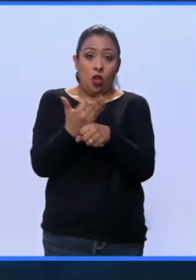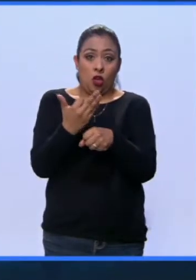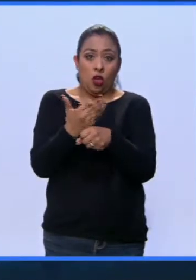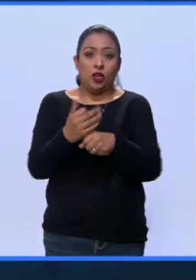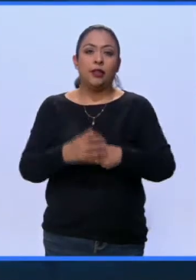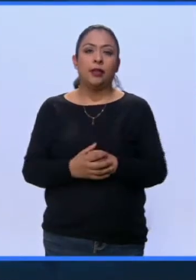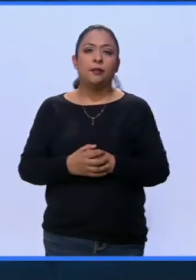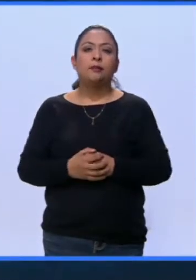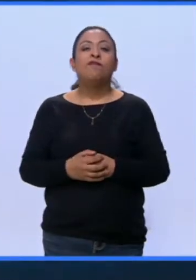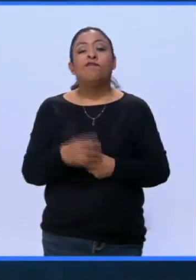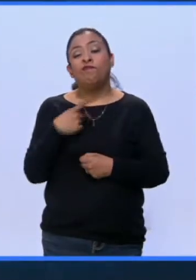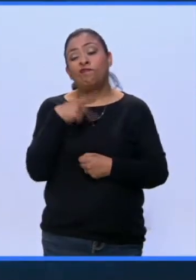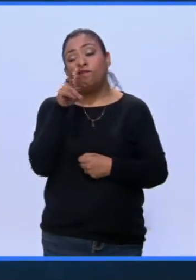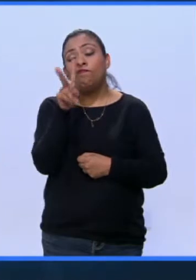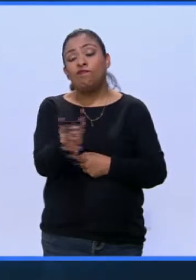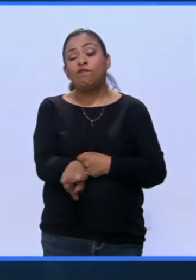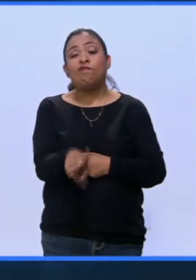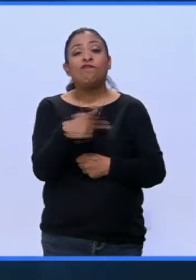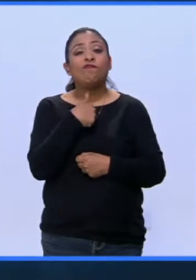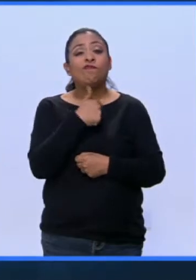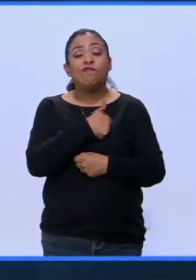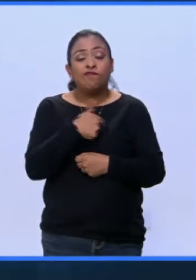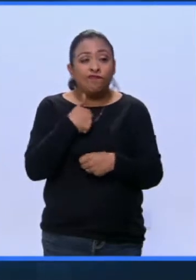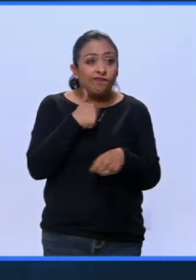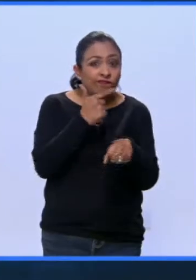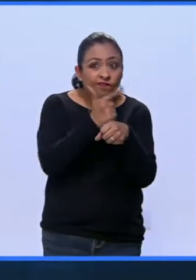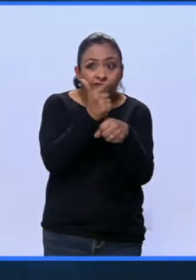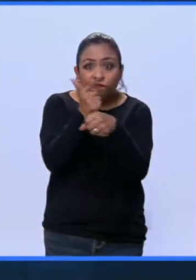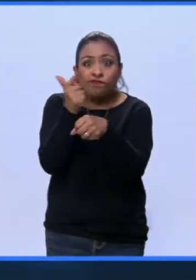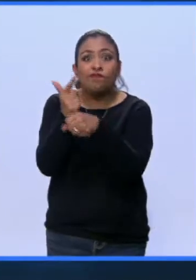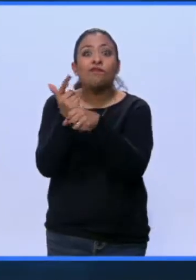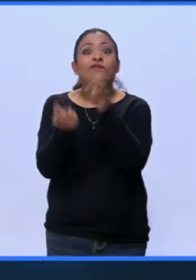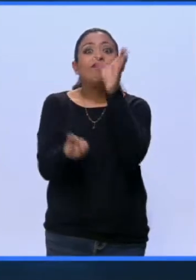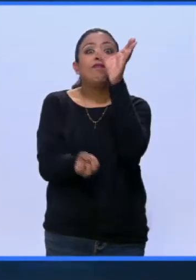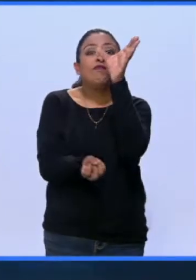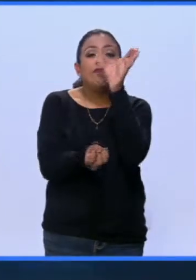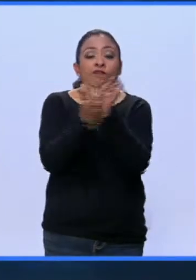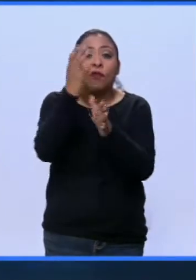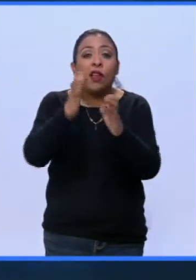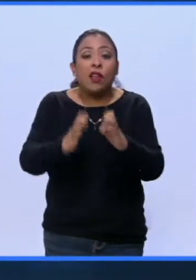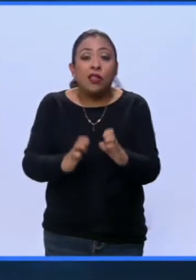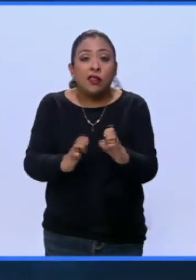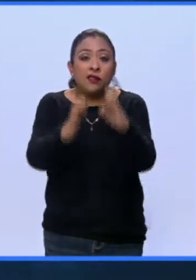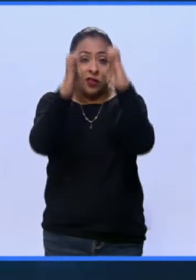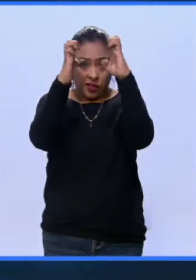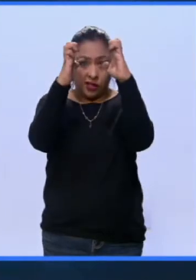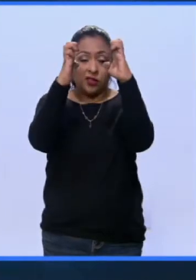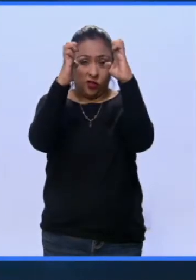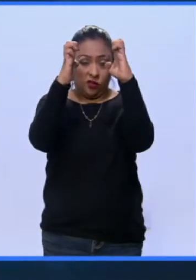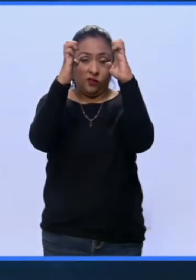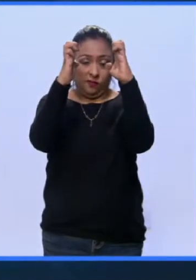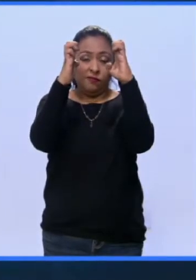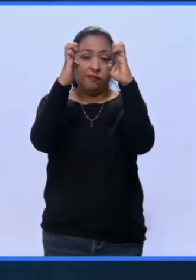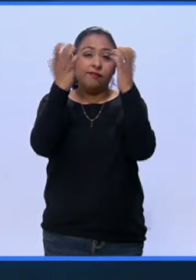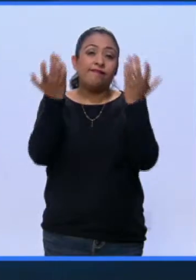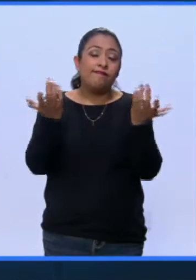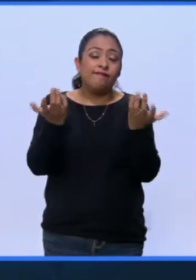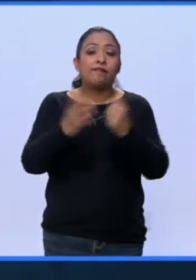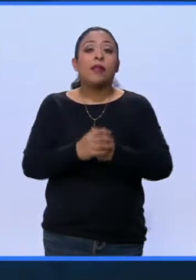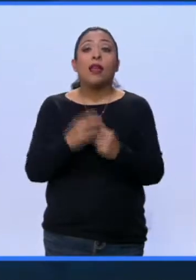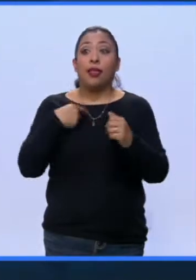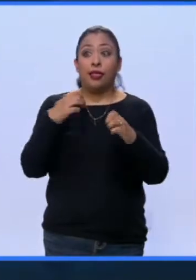Estamos, desgraciadamente, encontrando nuevos edificios, o sea,